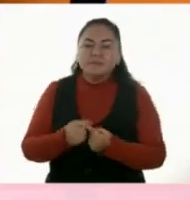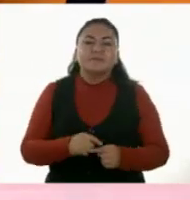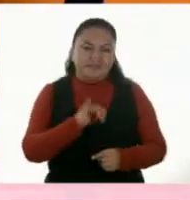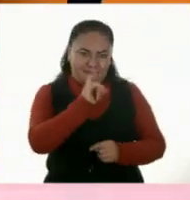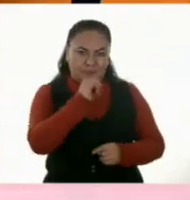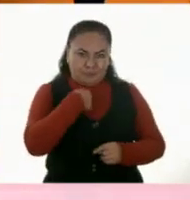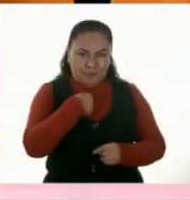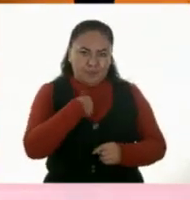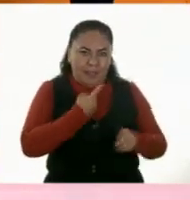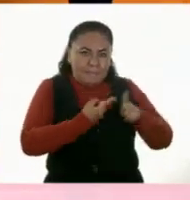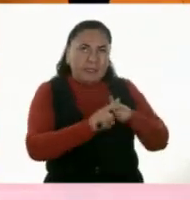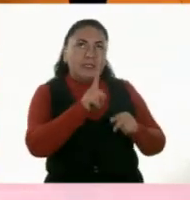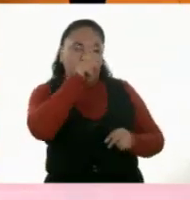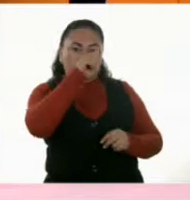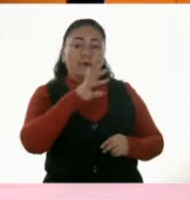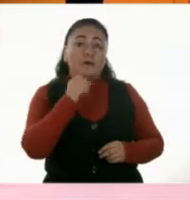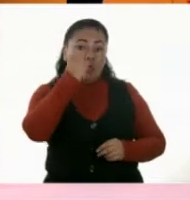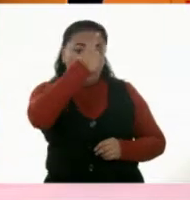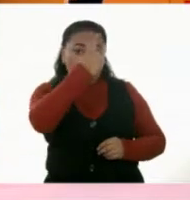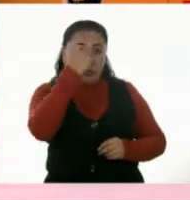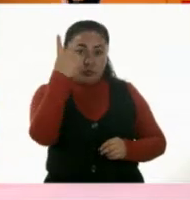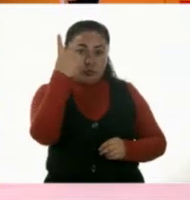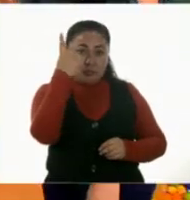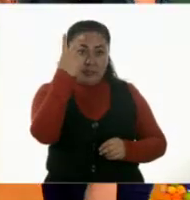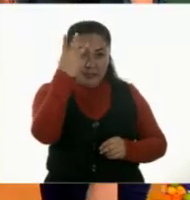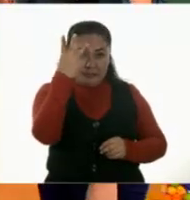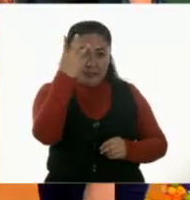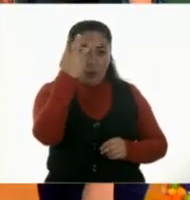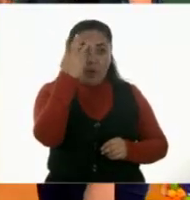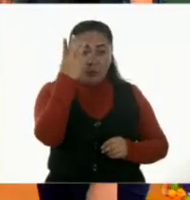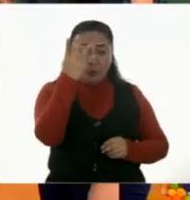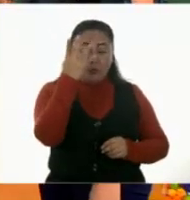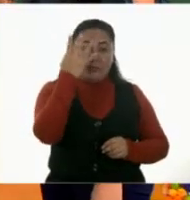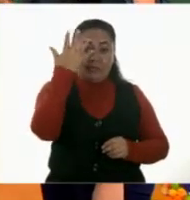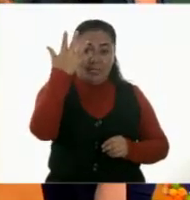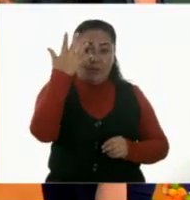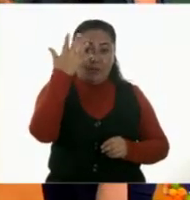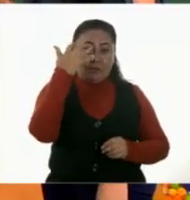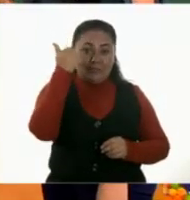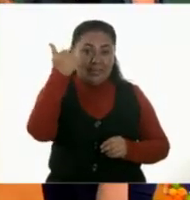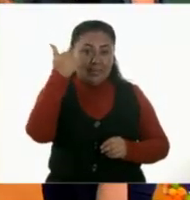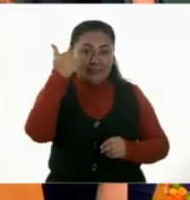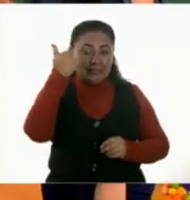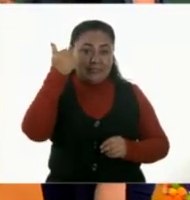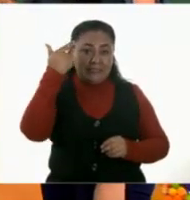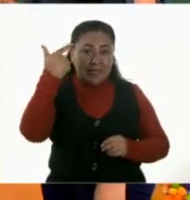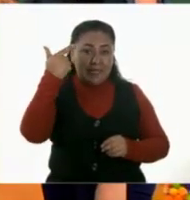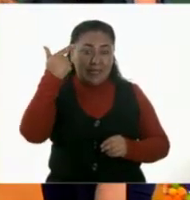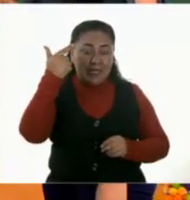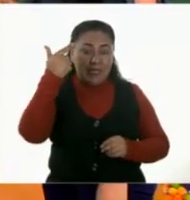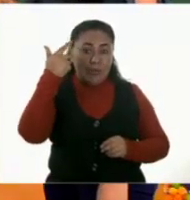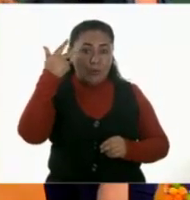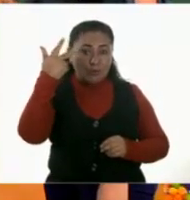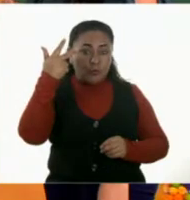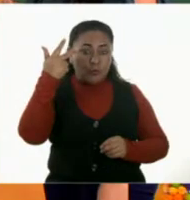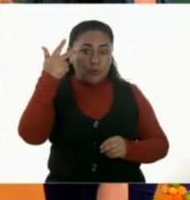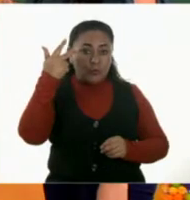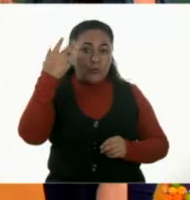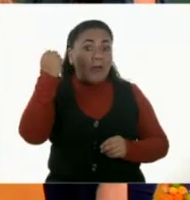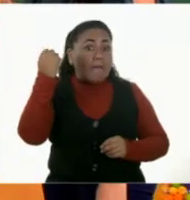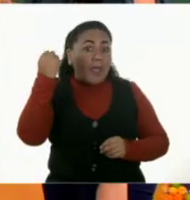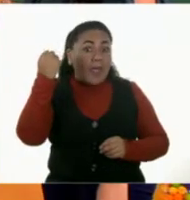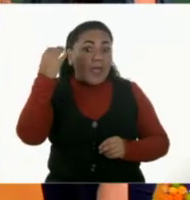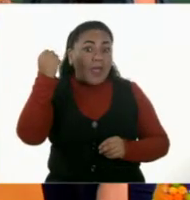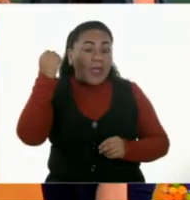si quieres, con las de acá arriba. Perfecto. Una, dos, tres, cuatro, cinco, seis, siete, ocho,